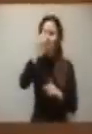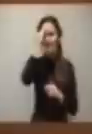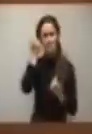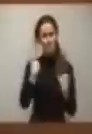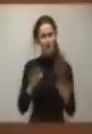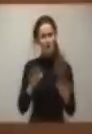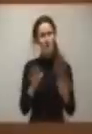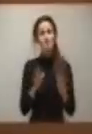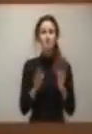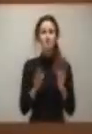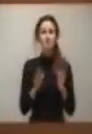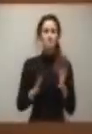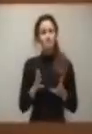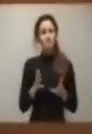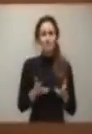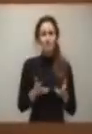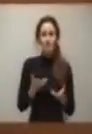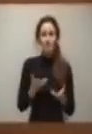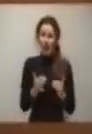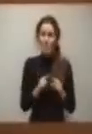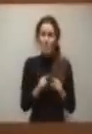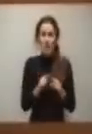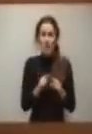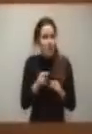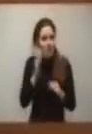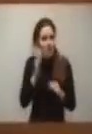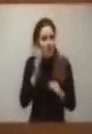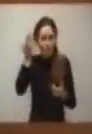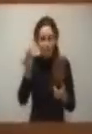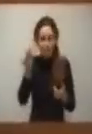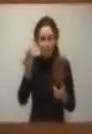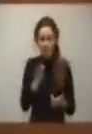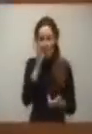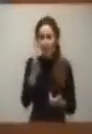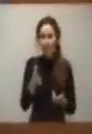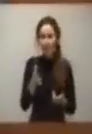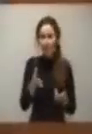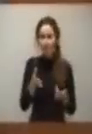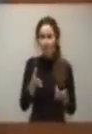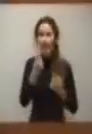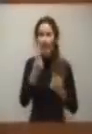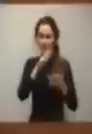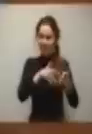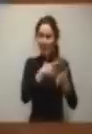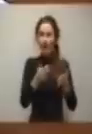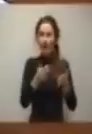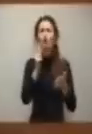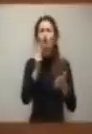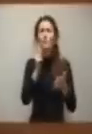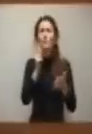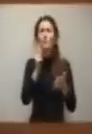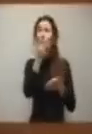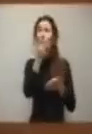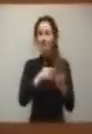habido mucho disparate en esto, evaluábamos alguna, hacíamos alguna tabla. Le voy a dar solo una tabla. Una tabla,